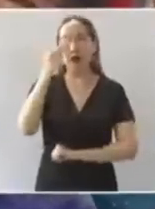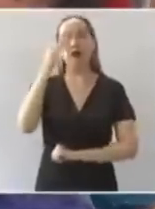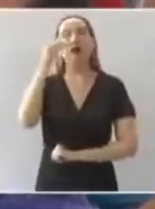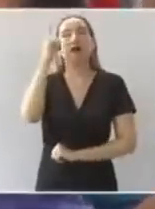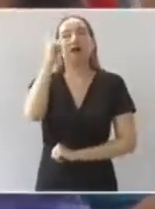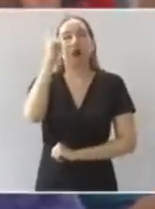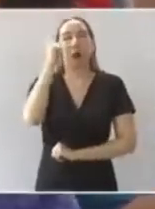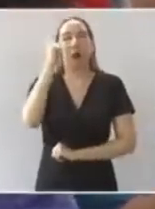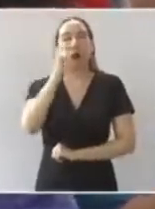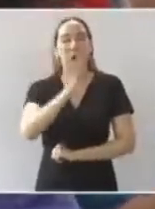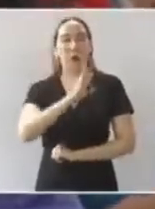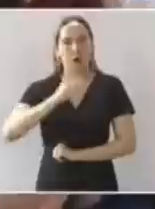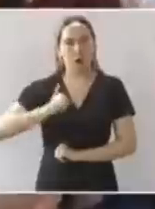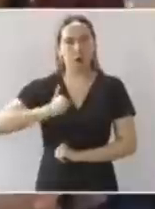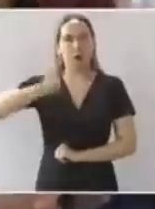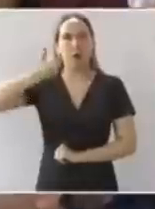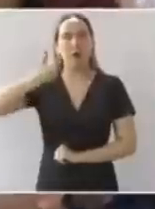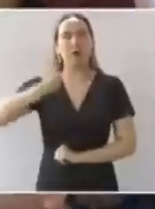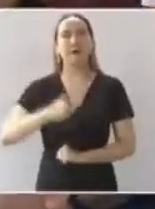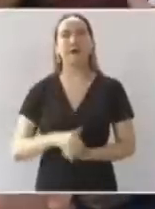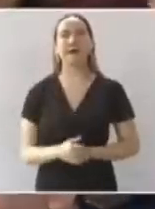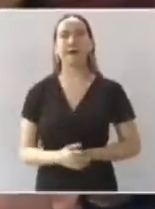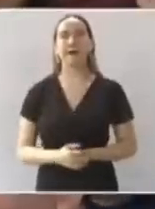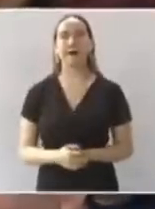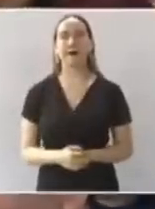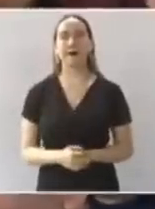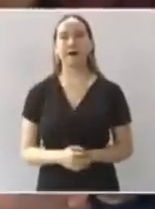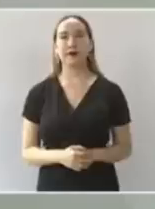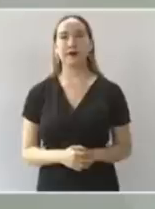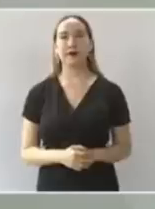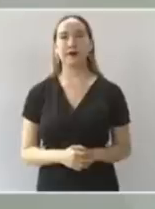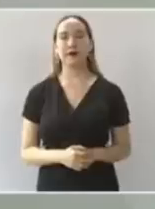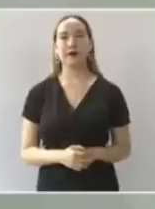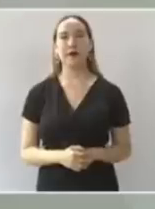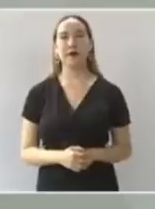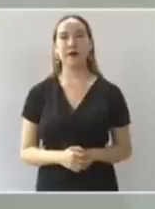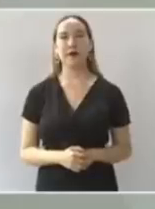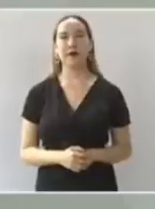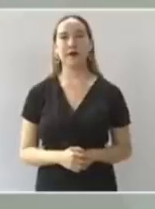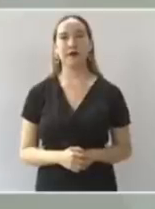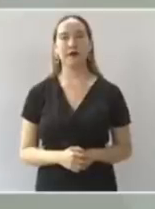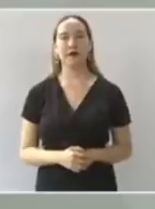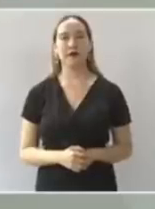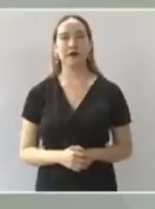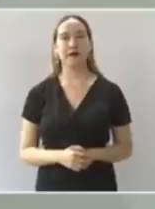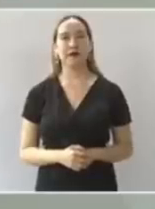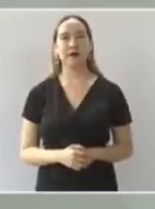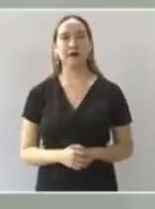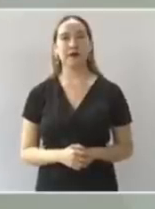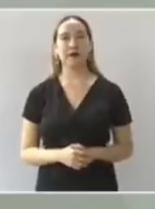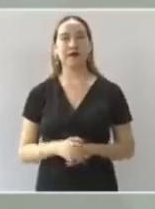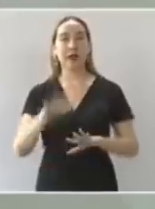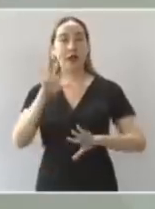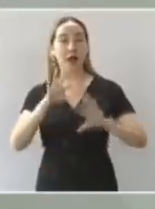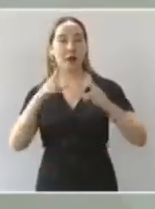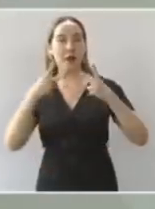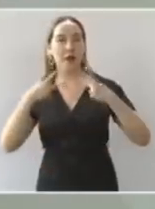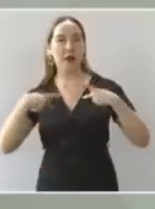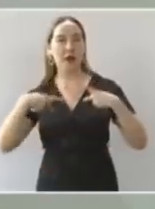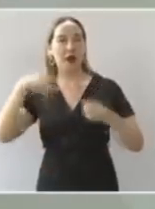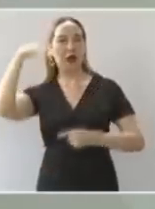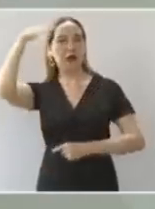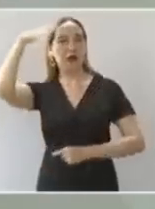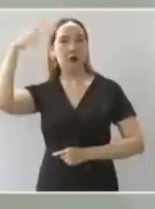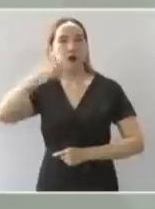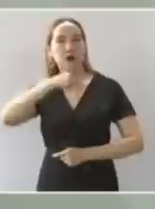porque cuando está uno ya mayor, ya no